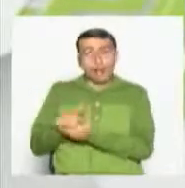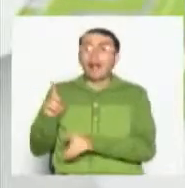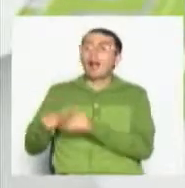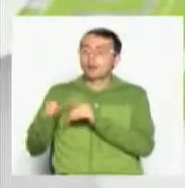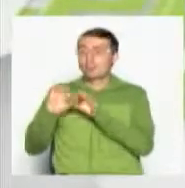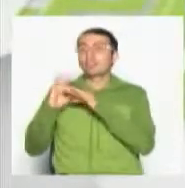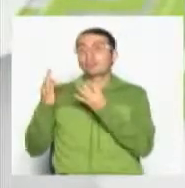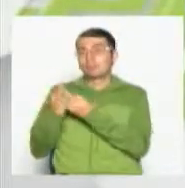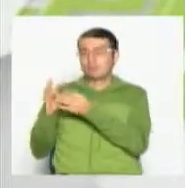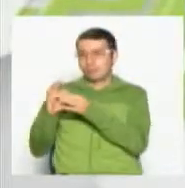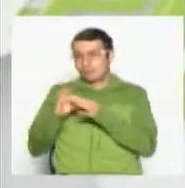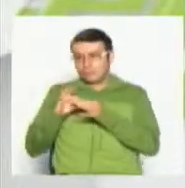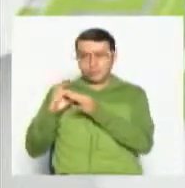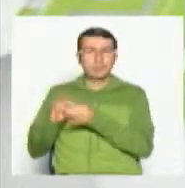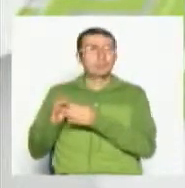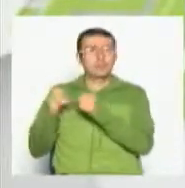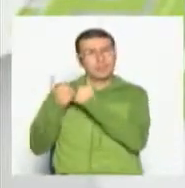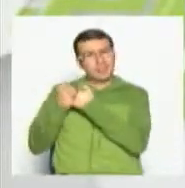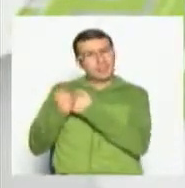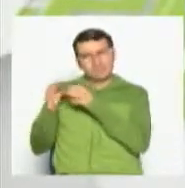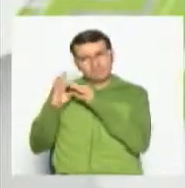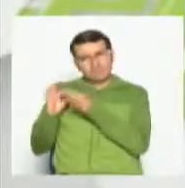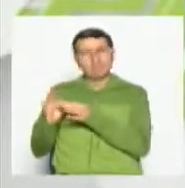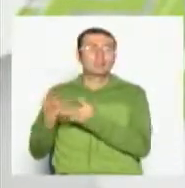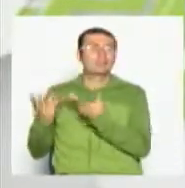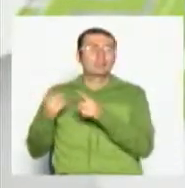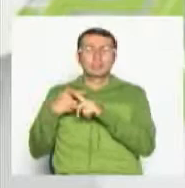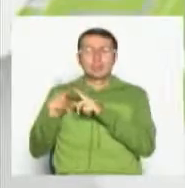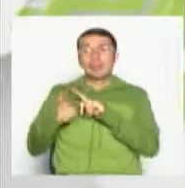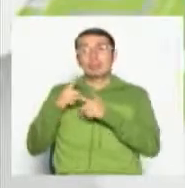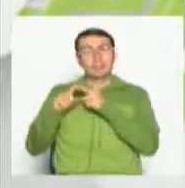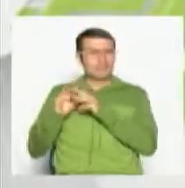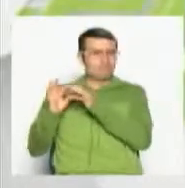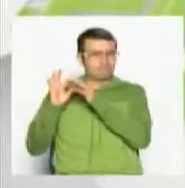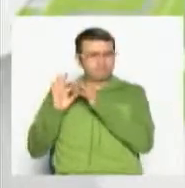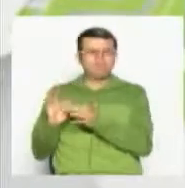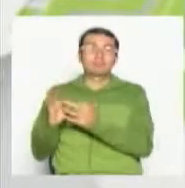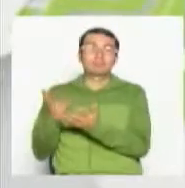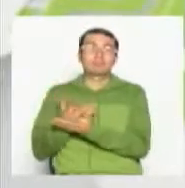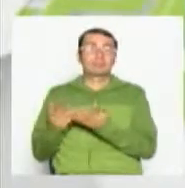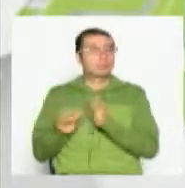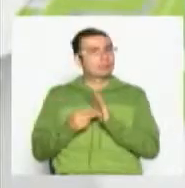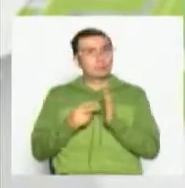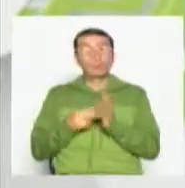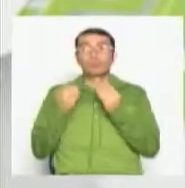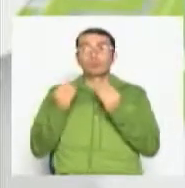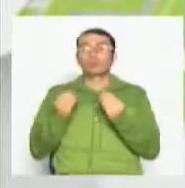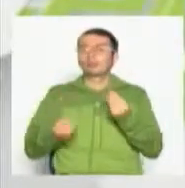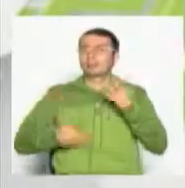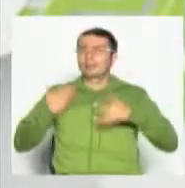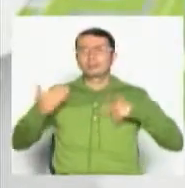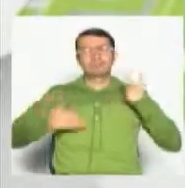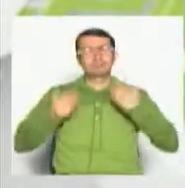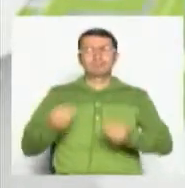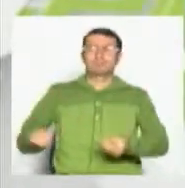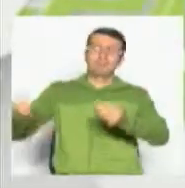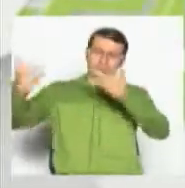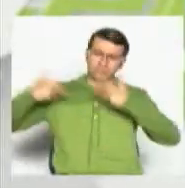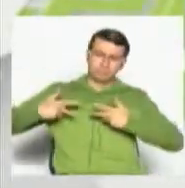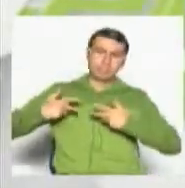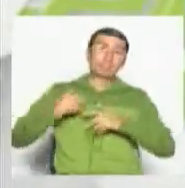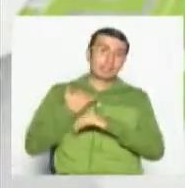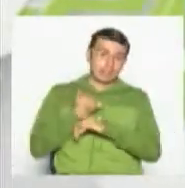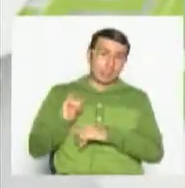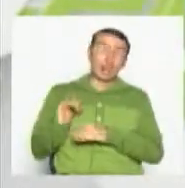familiares, esos lazos de pareja, esos lazos de amistad. Entonces, fueron muchos momentos llenos de alegría, que claro está, ahora que